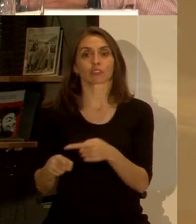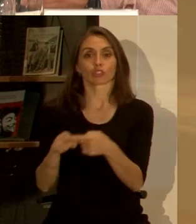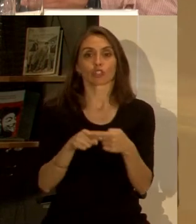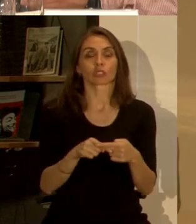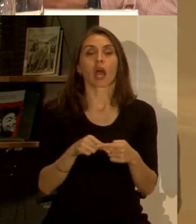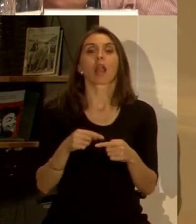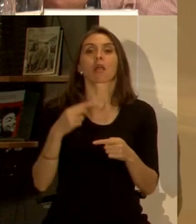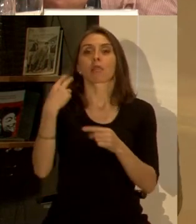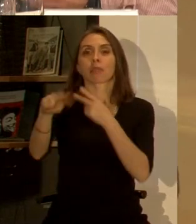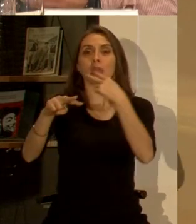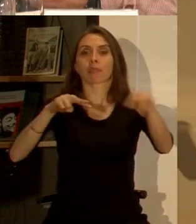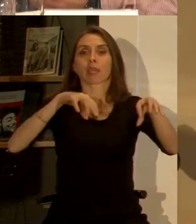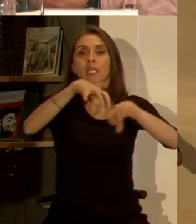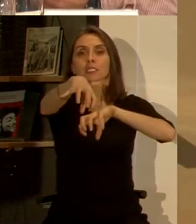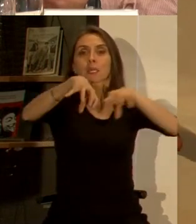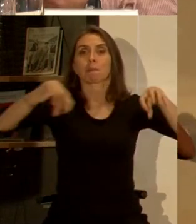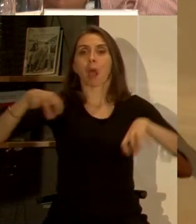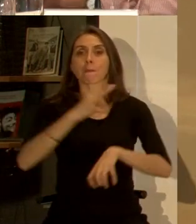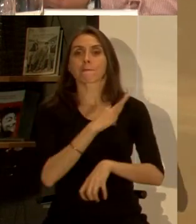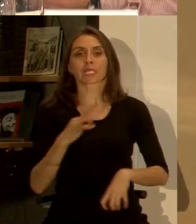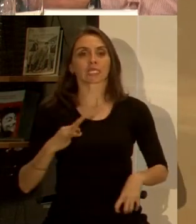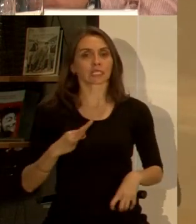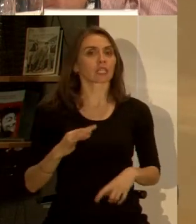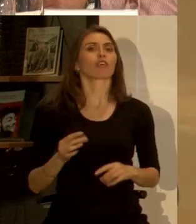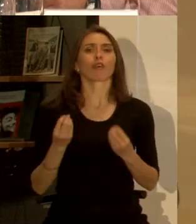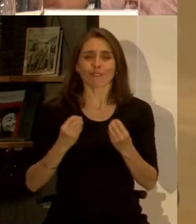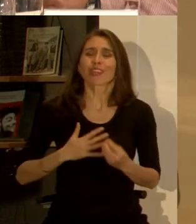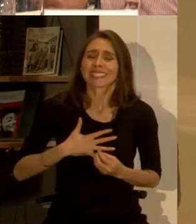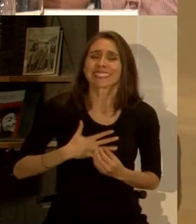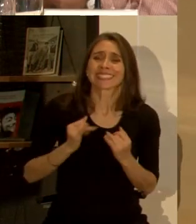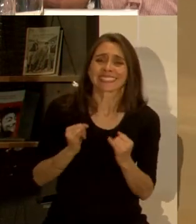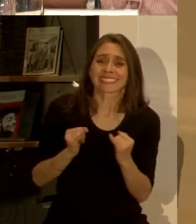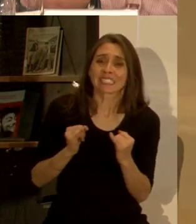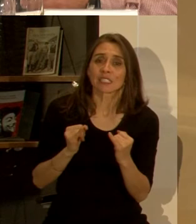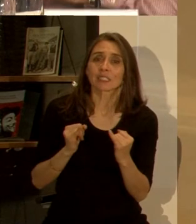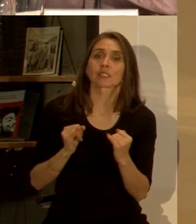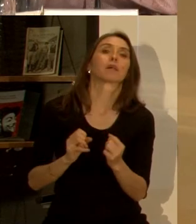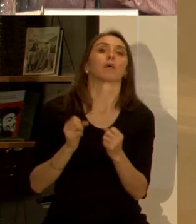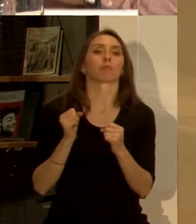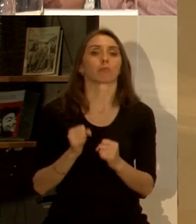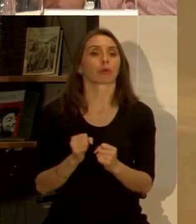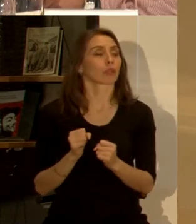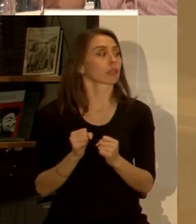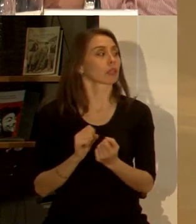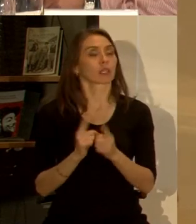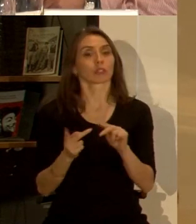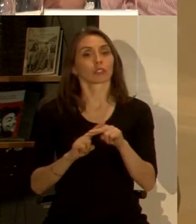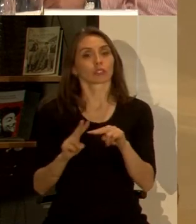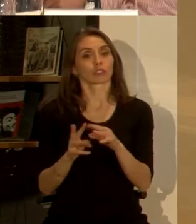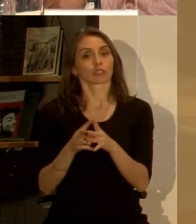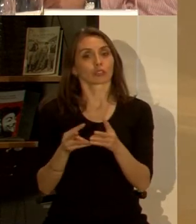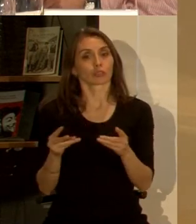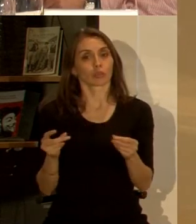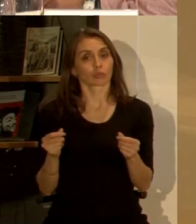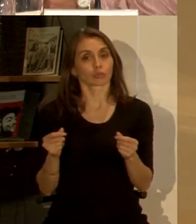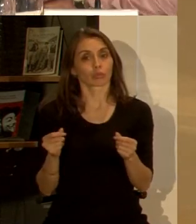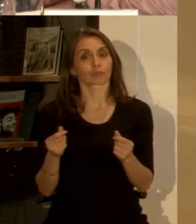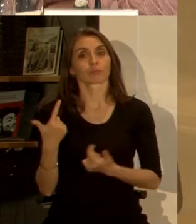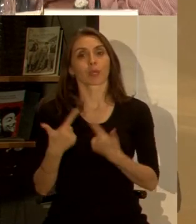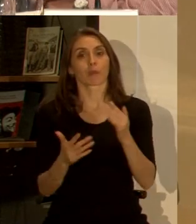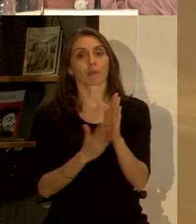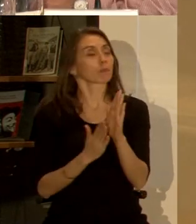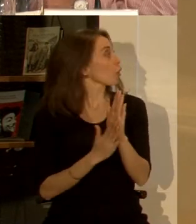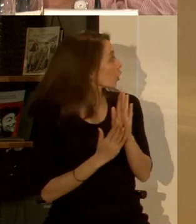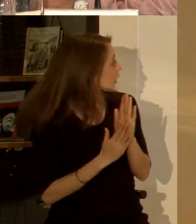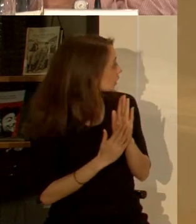sectorializadas y por lo tanto es imposible a pesar de que hay buena voluntad de acceder a soluciones perdón la política de